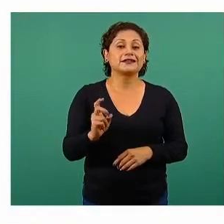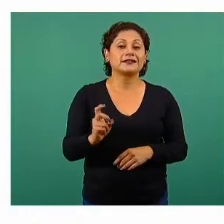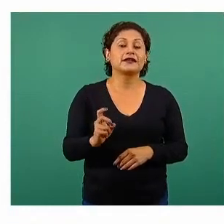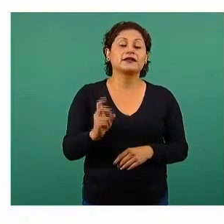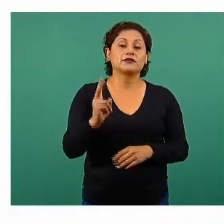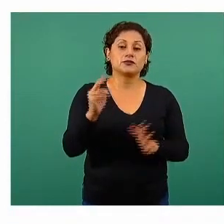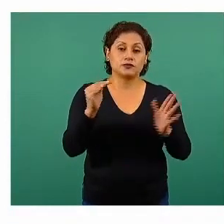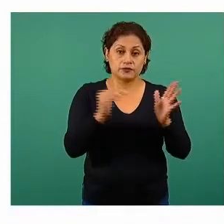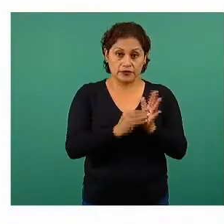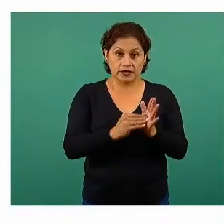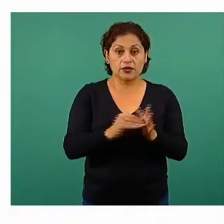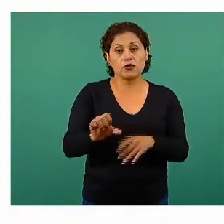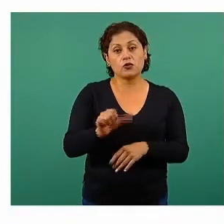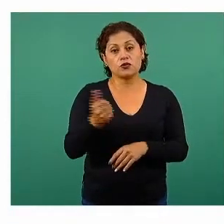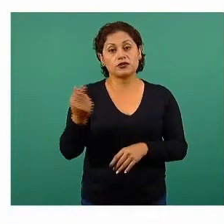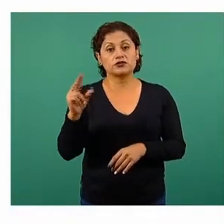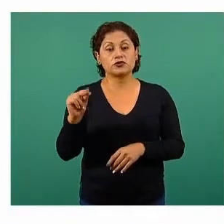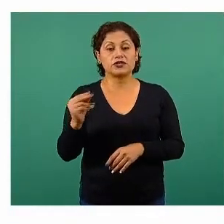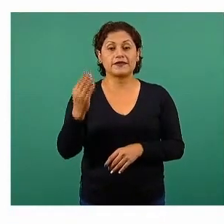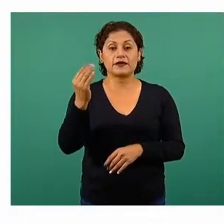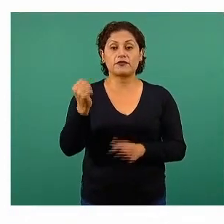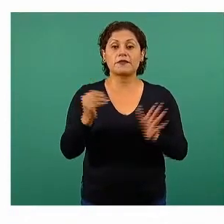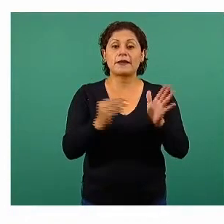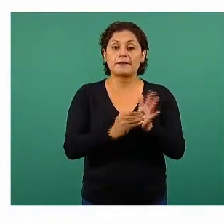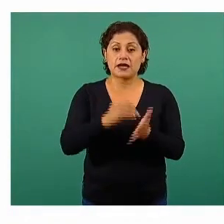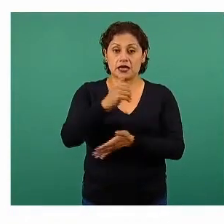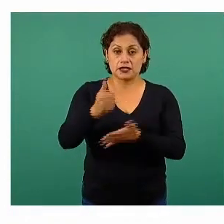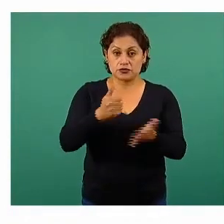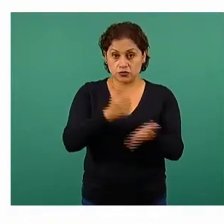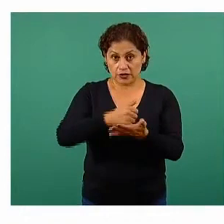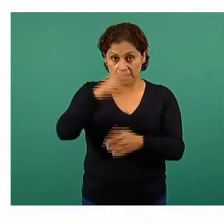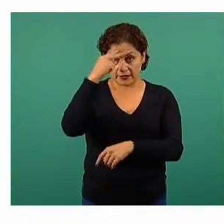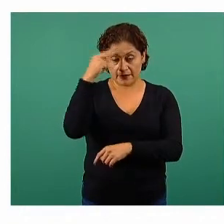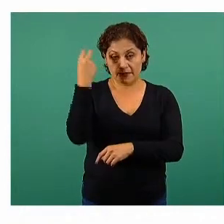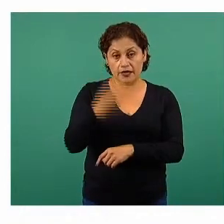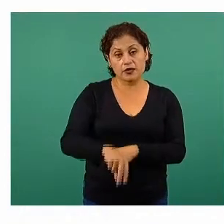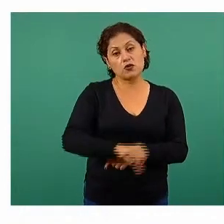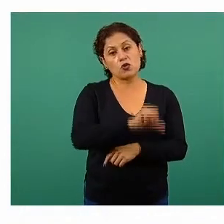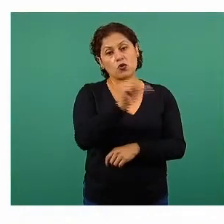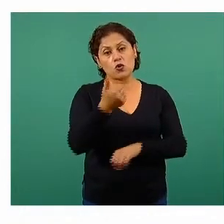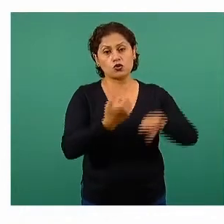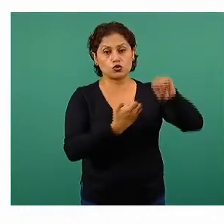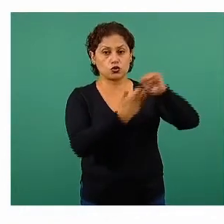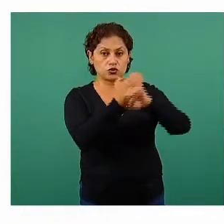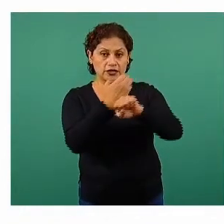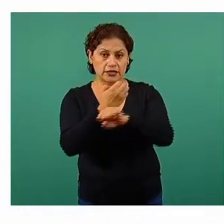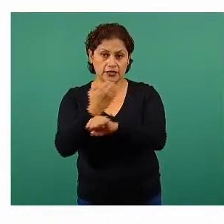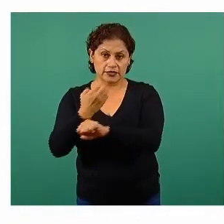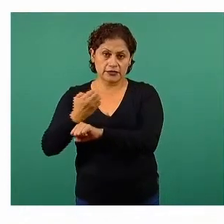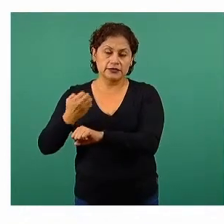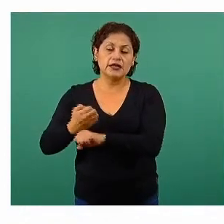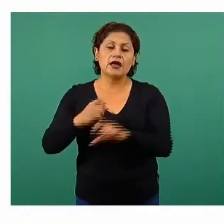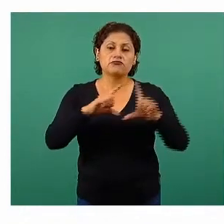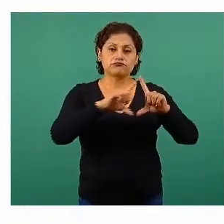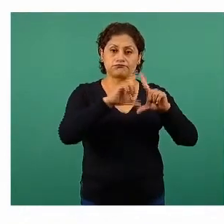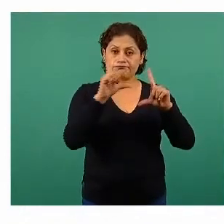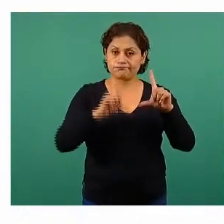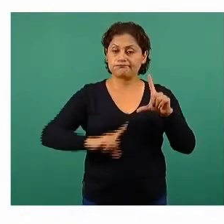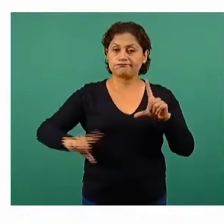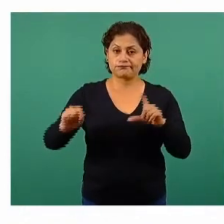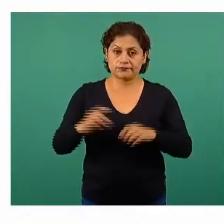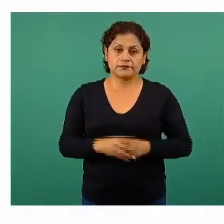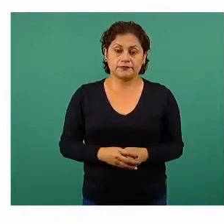México, 89 mil en la Ciudad de México y así repartidas por todo el país. No hay ninguna